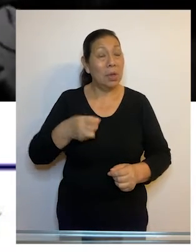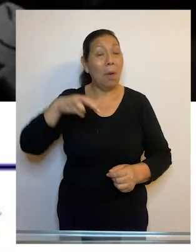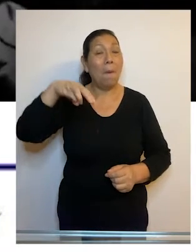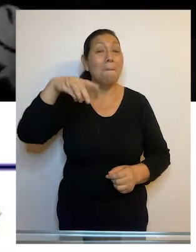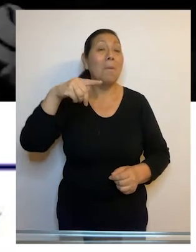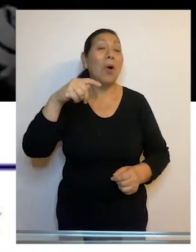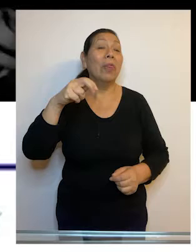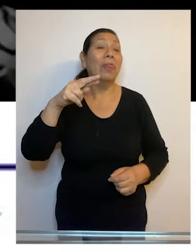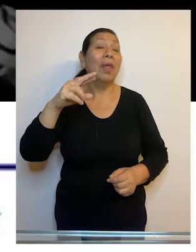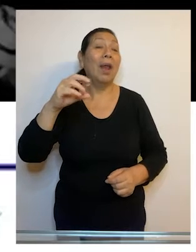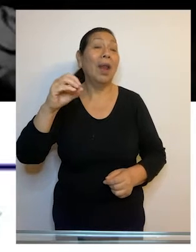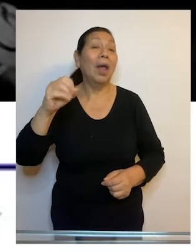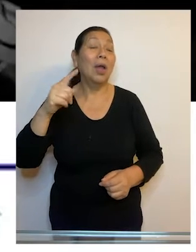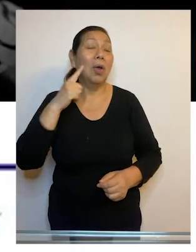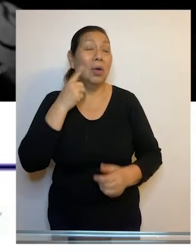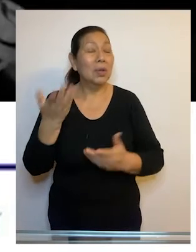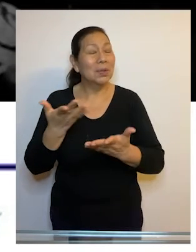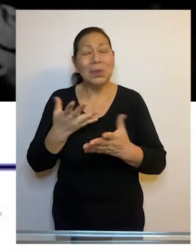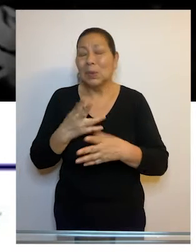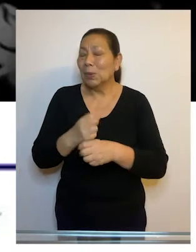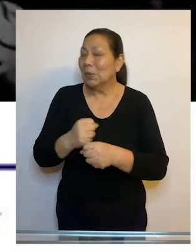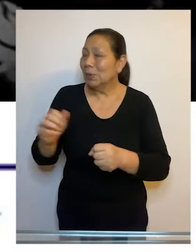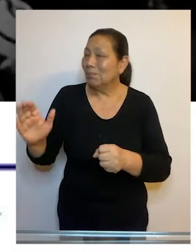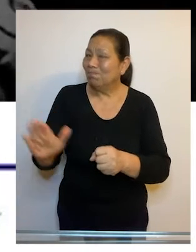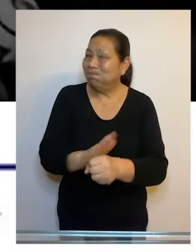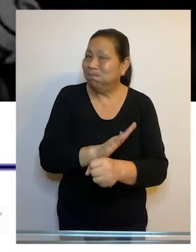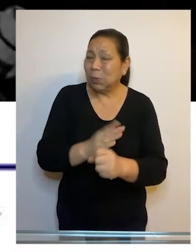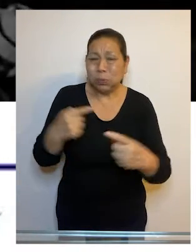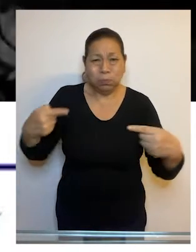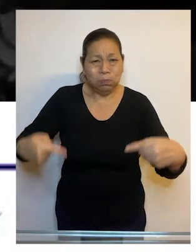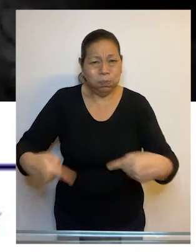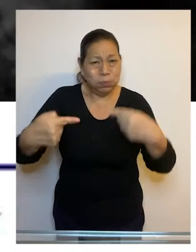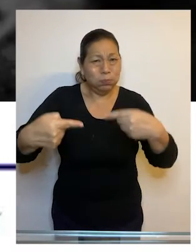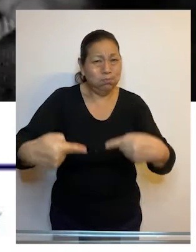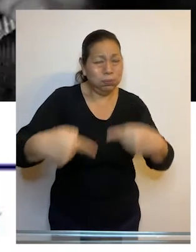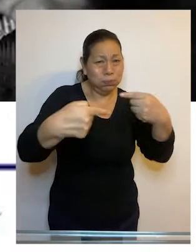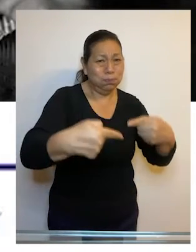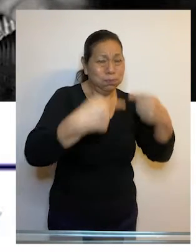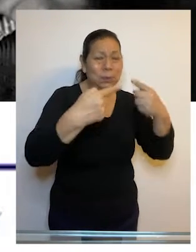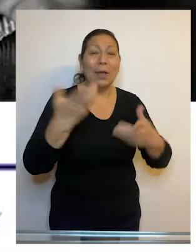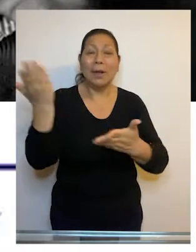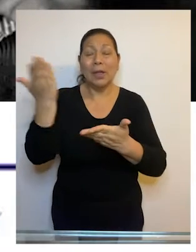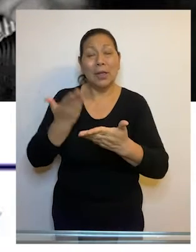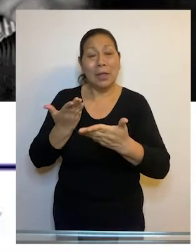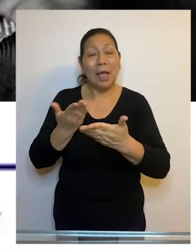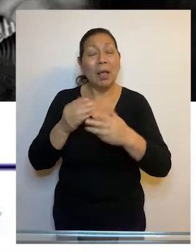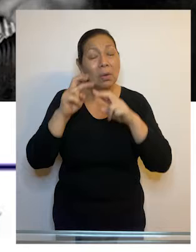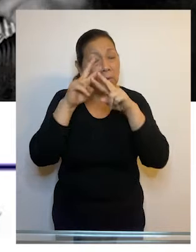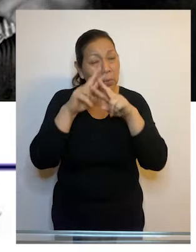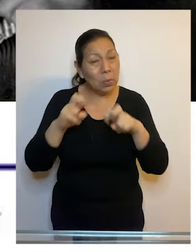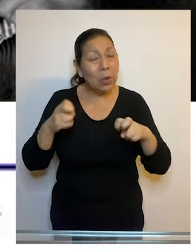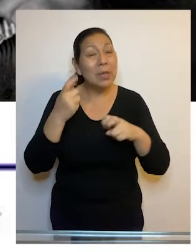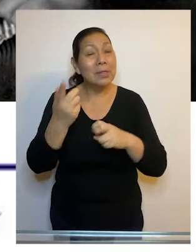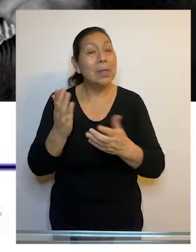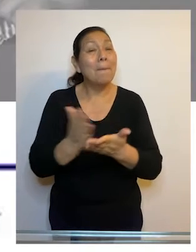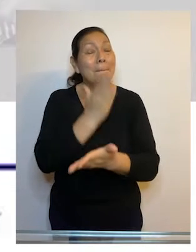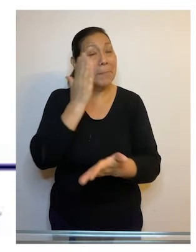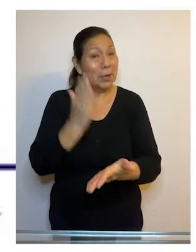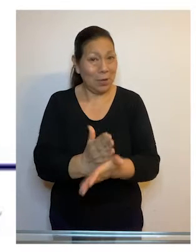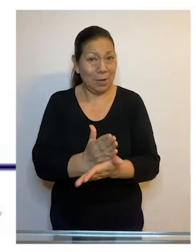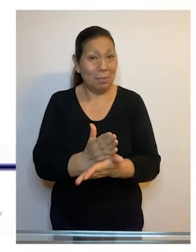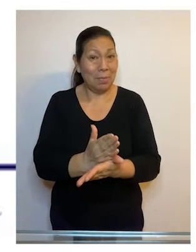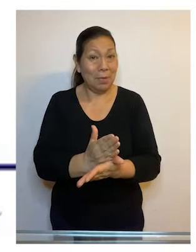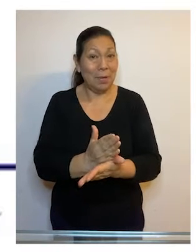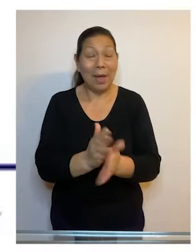acosaban a la población hasta que la situación se tornó insostenible y generó un enfrentamiento sangriento que llevó a Escorza a investigar los hechos.